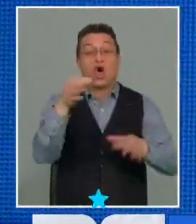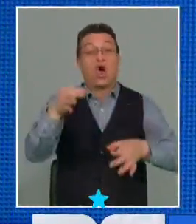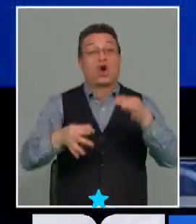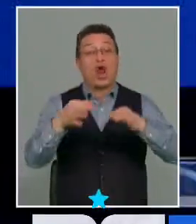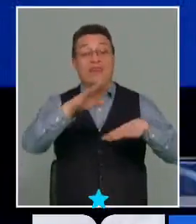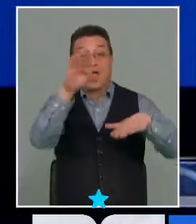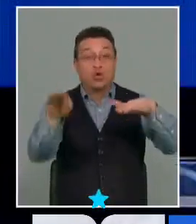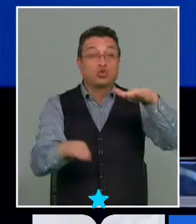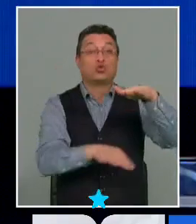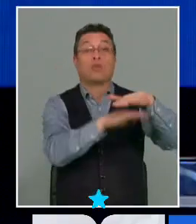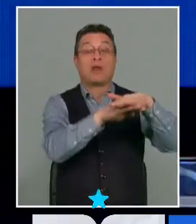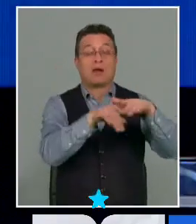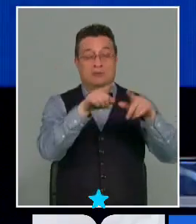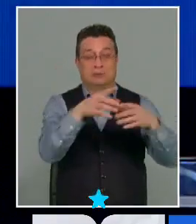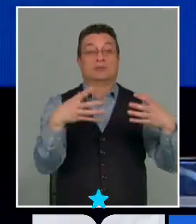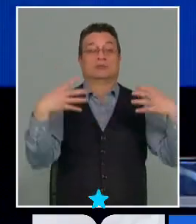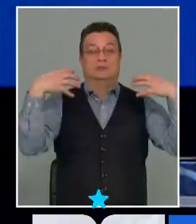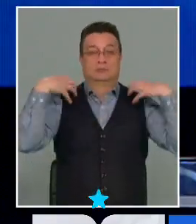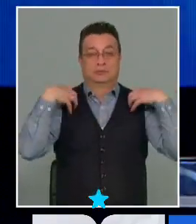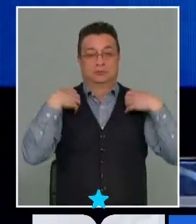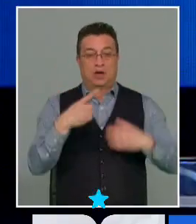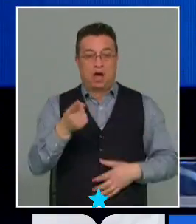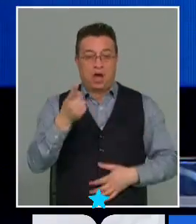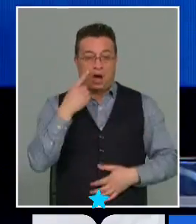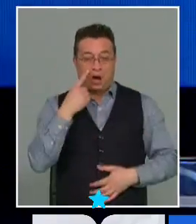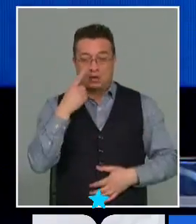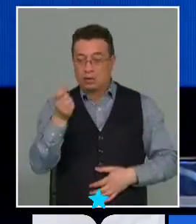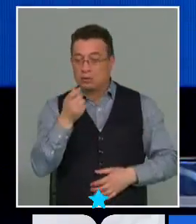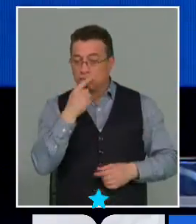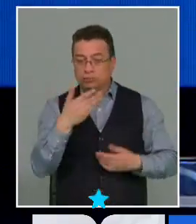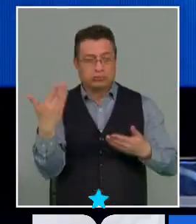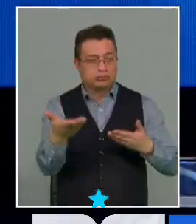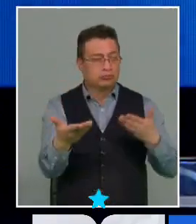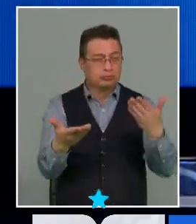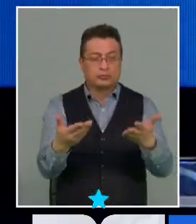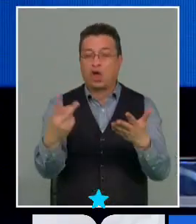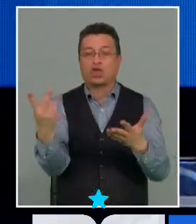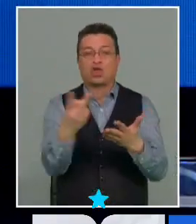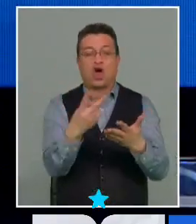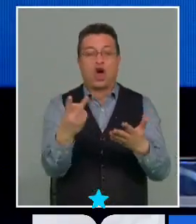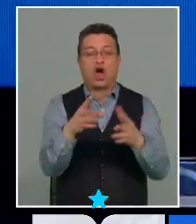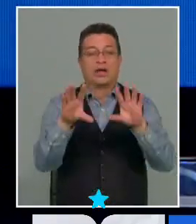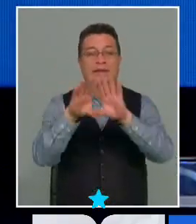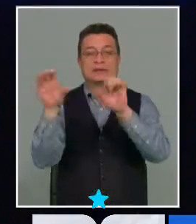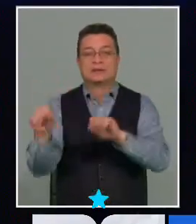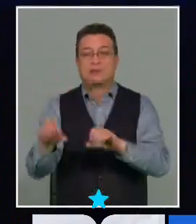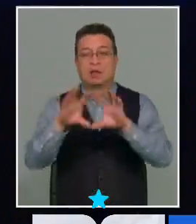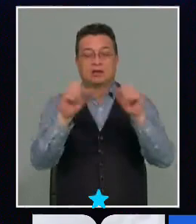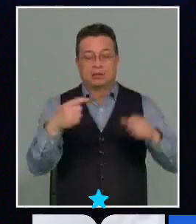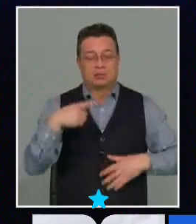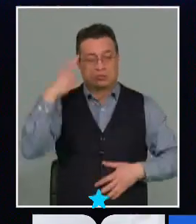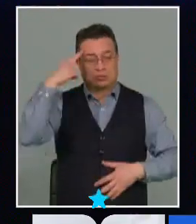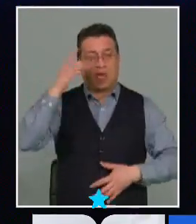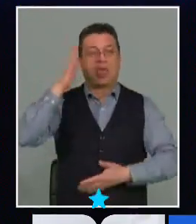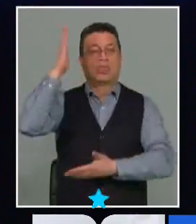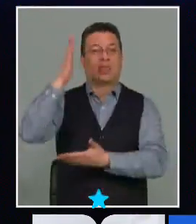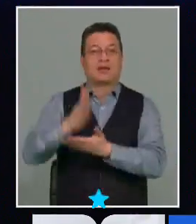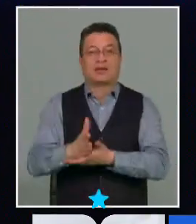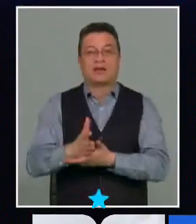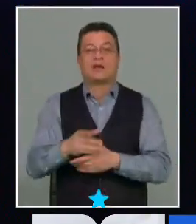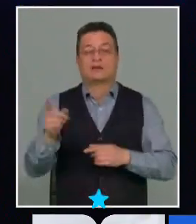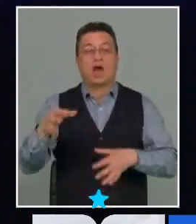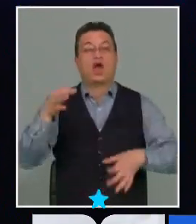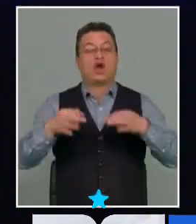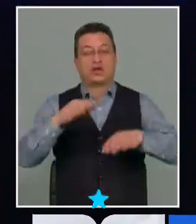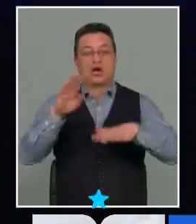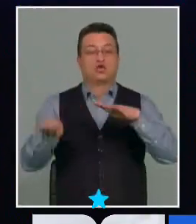suprema una función que es conocer las impugnaciones de estos dos sistemas de dos sistemas que finalmente dirime que la